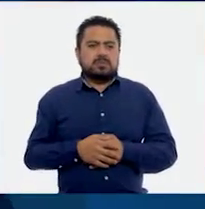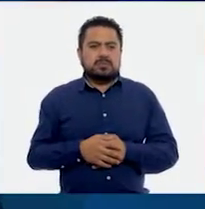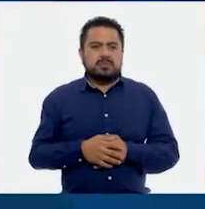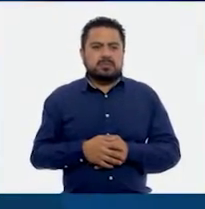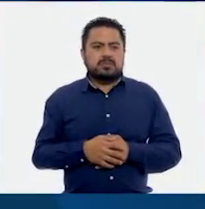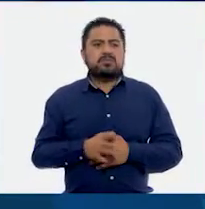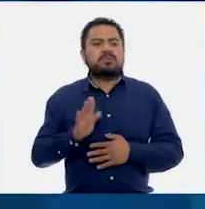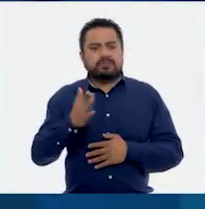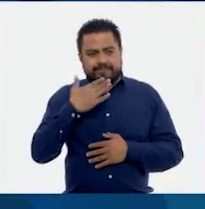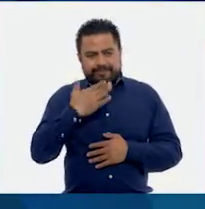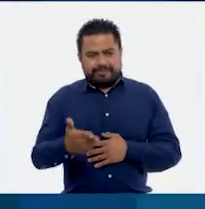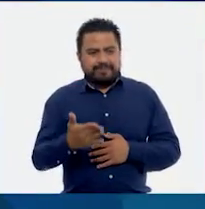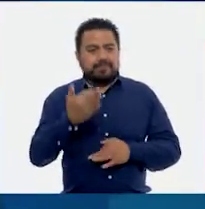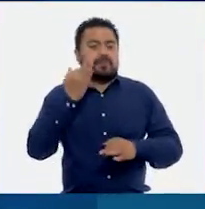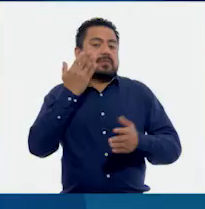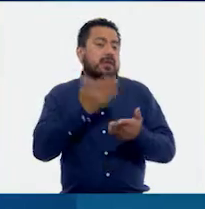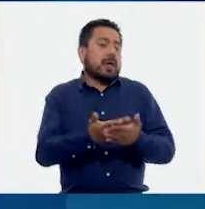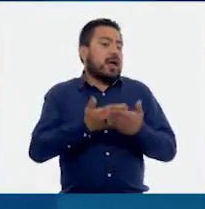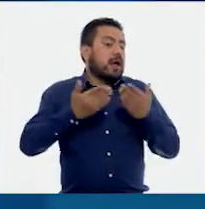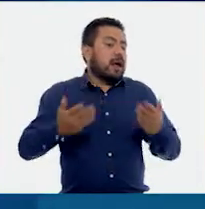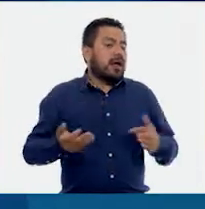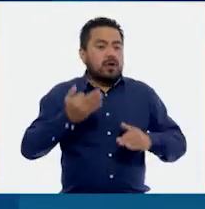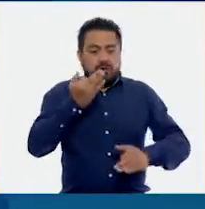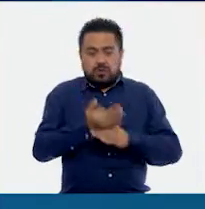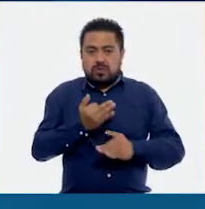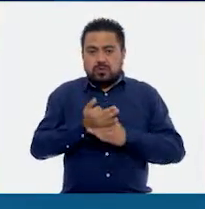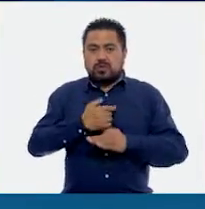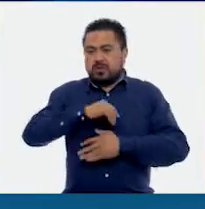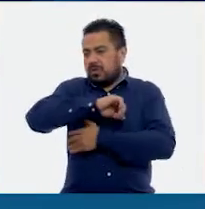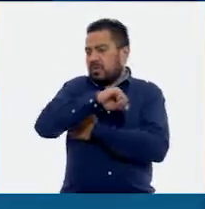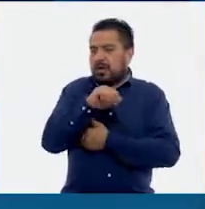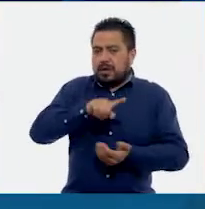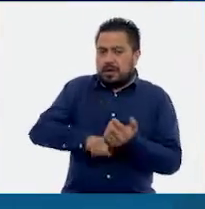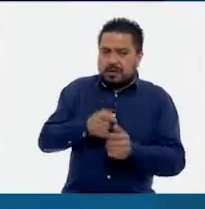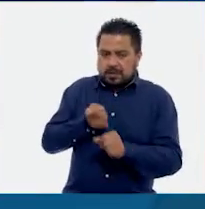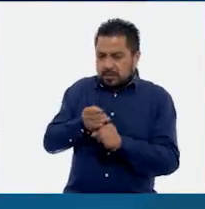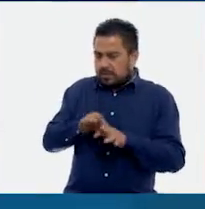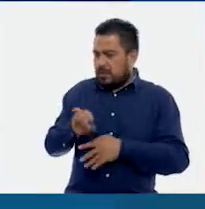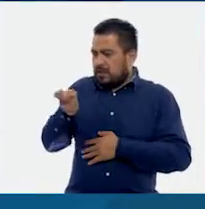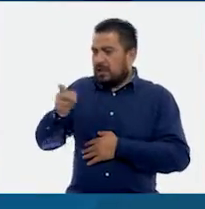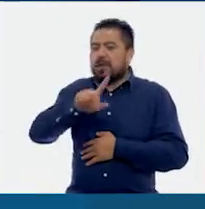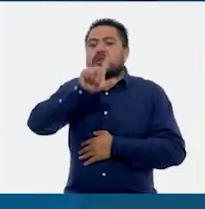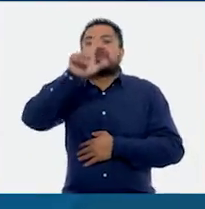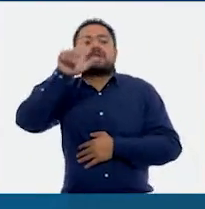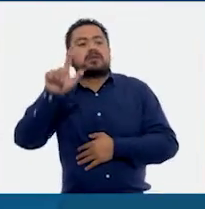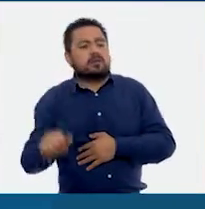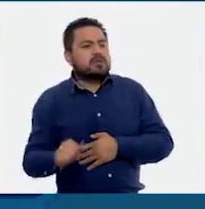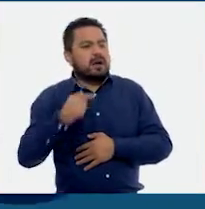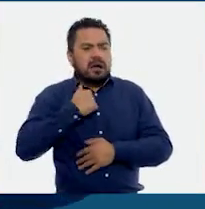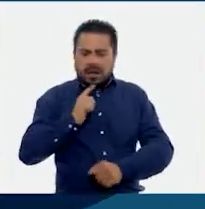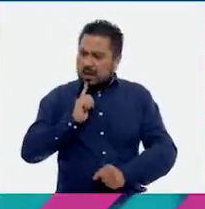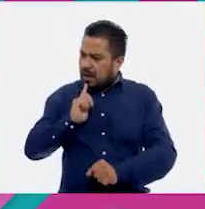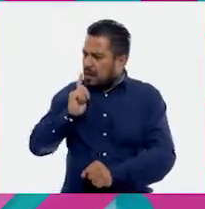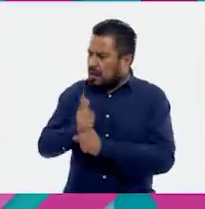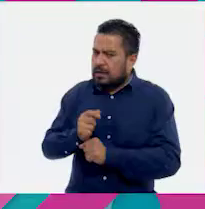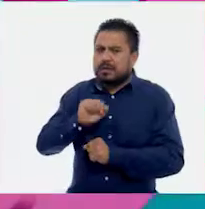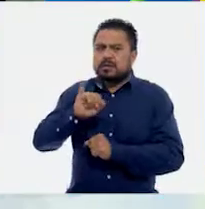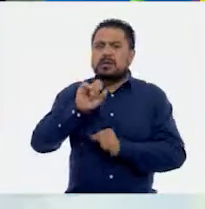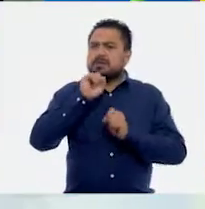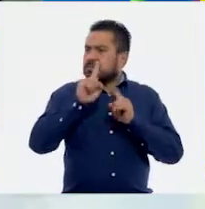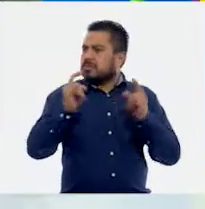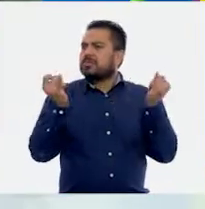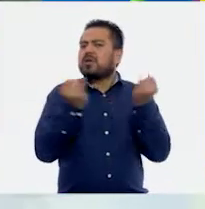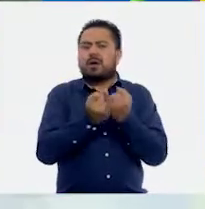Muy bien. Entonces, ahorita vamos a guardar este dato, porque después vamos a ver si nos da lo mismo.